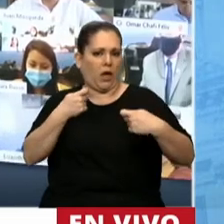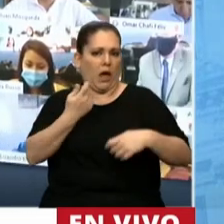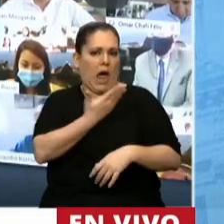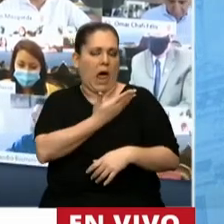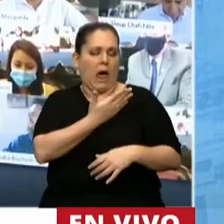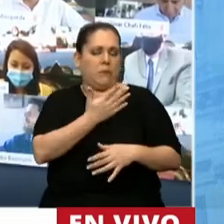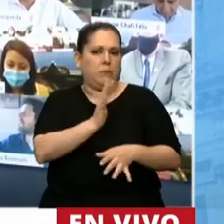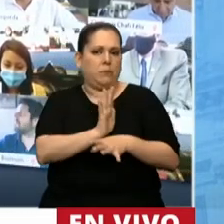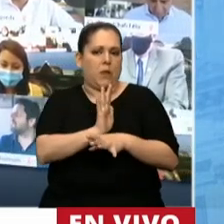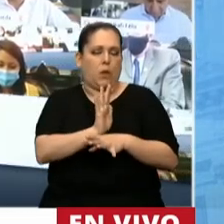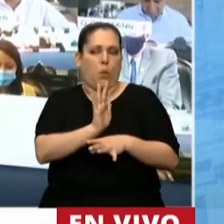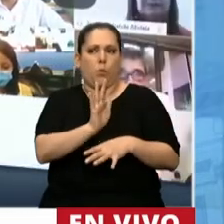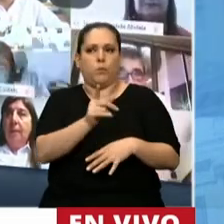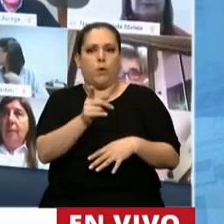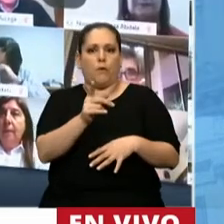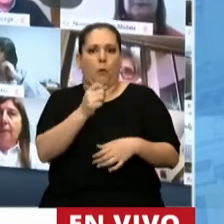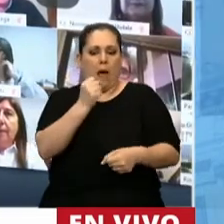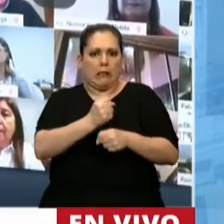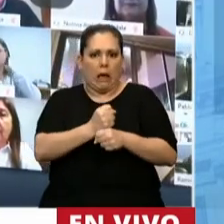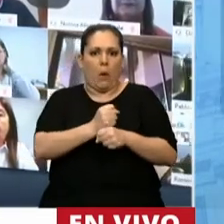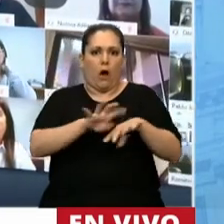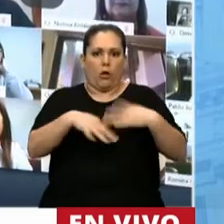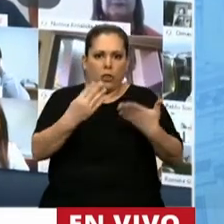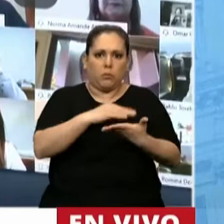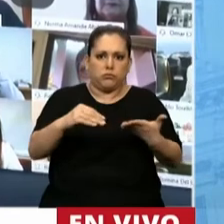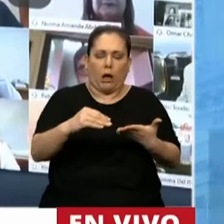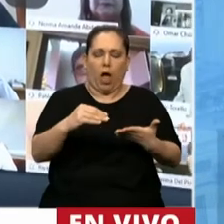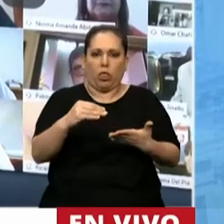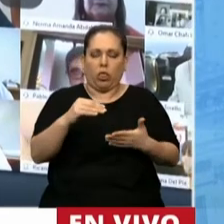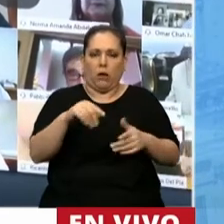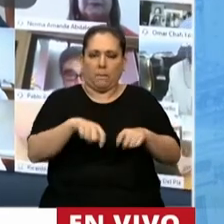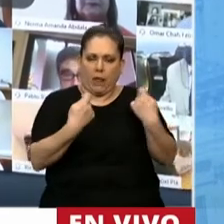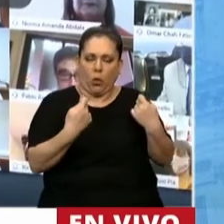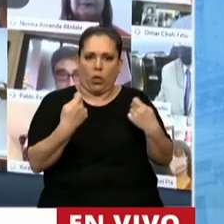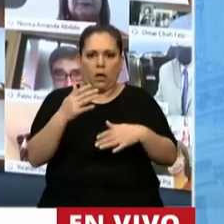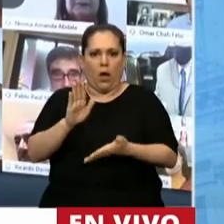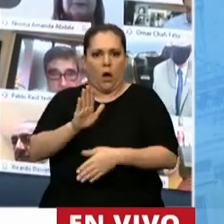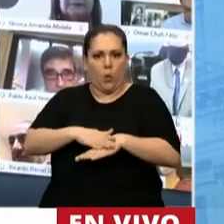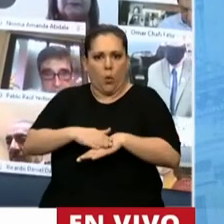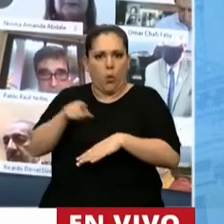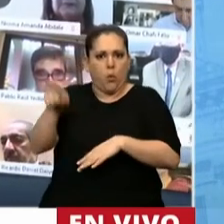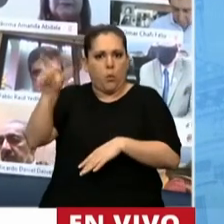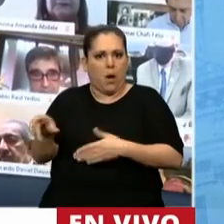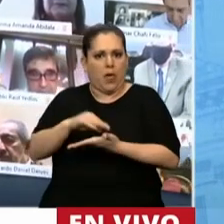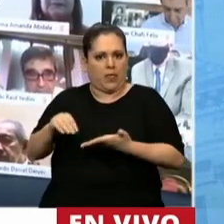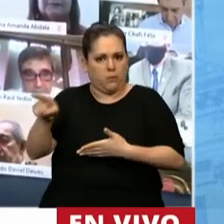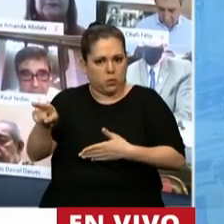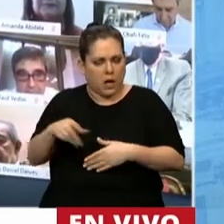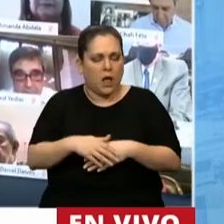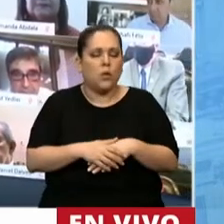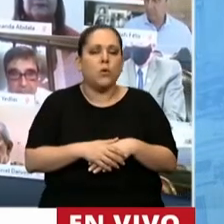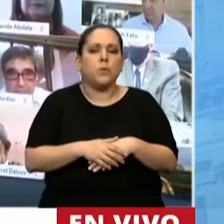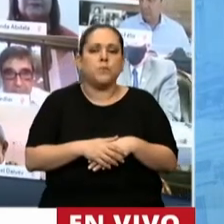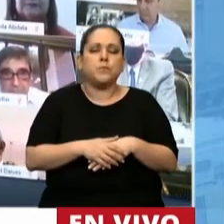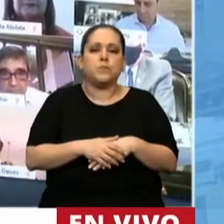gestión de los intereses generales de la Nación. Y acá quiero hacer una salvedad porque no